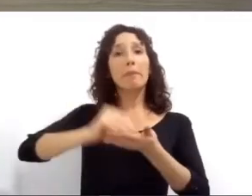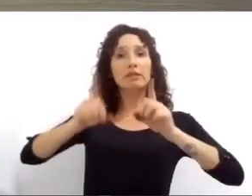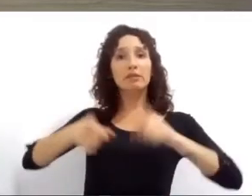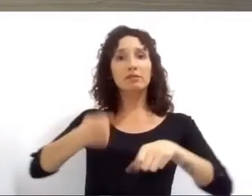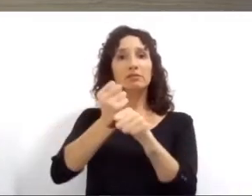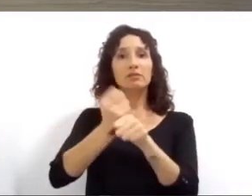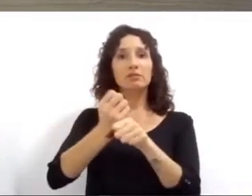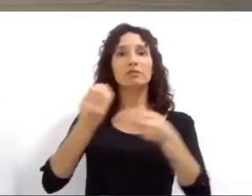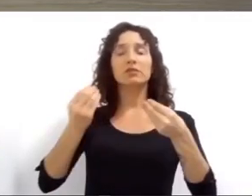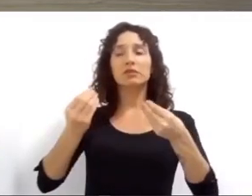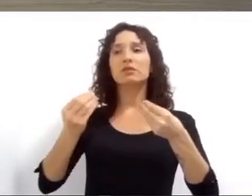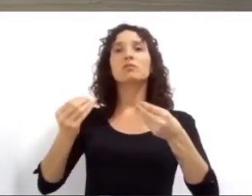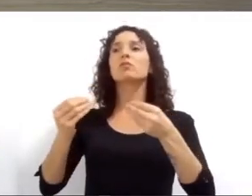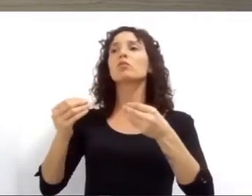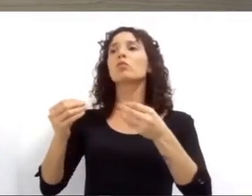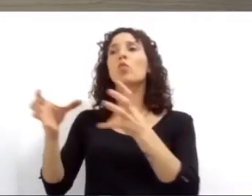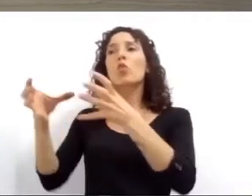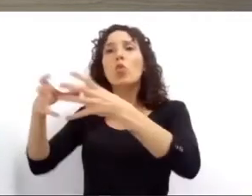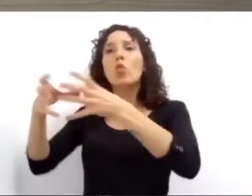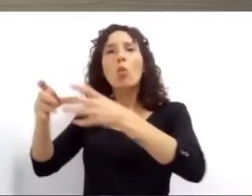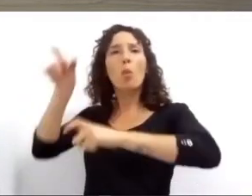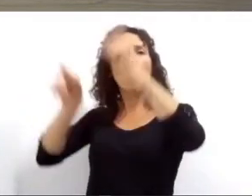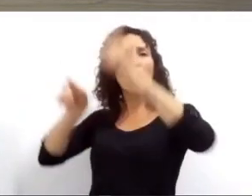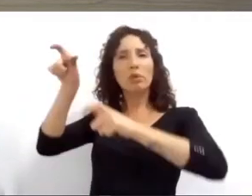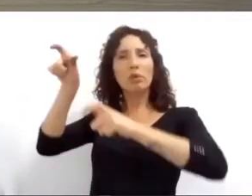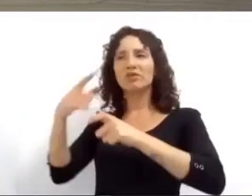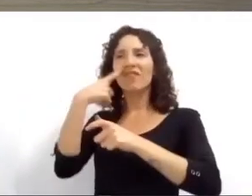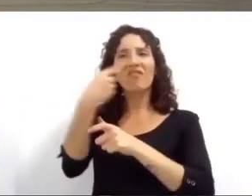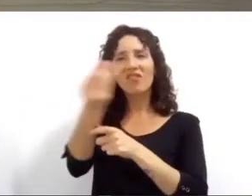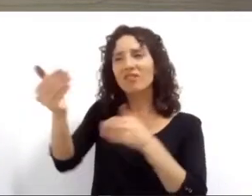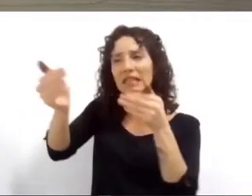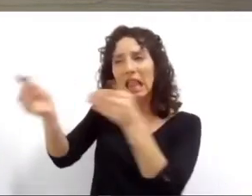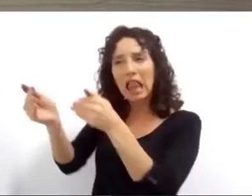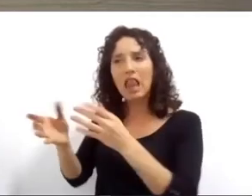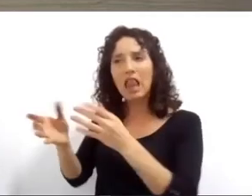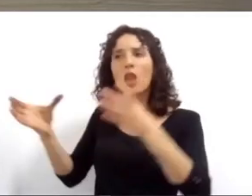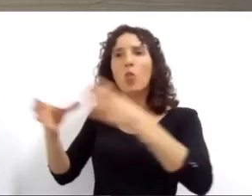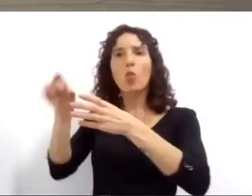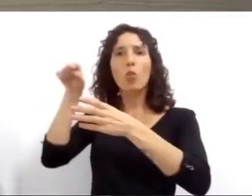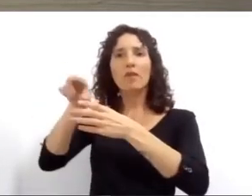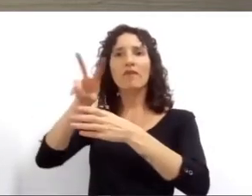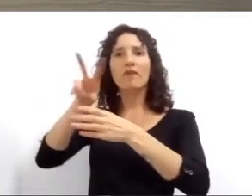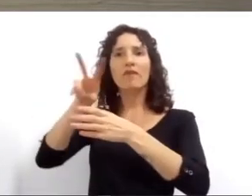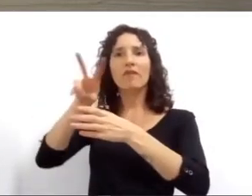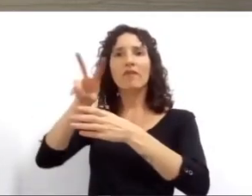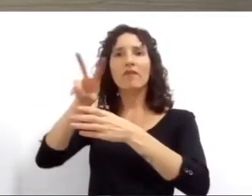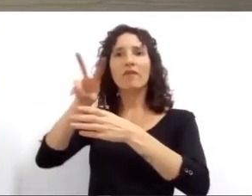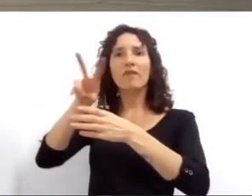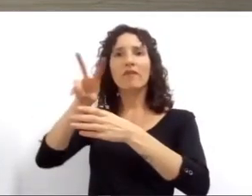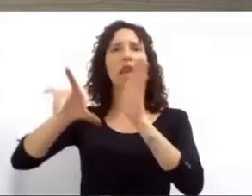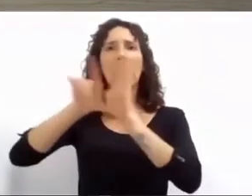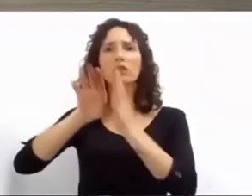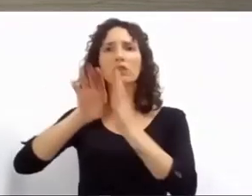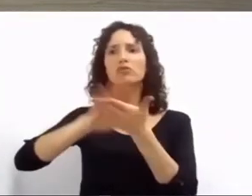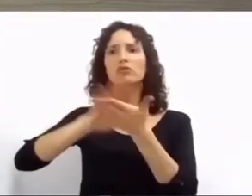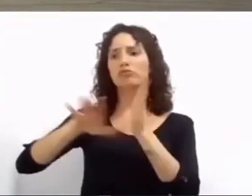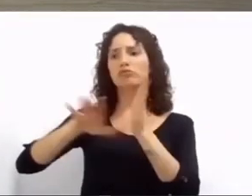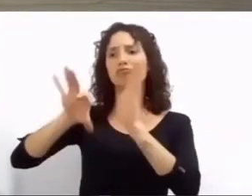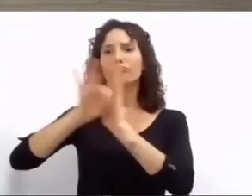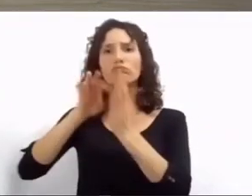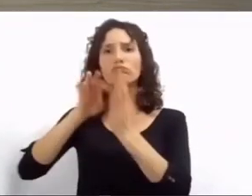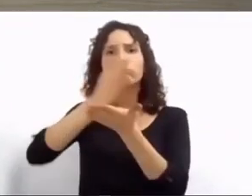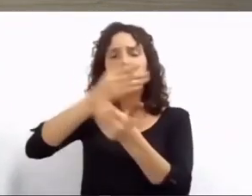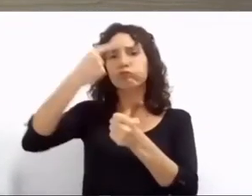no dejamos de acompañarlas manteniendo las capacitaciones de manera virtual sobre herramientas legales y sumando formación sobre los aspectos